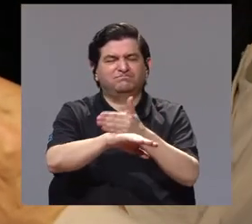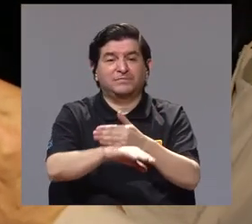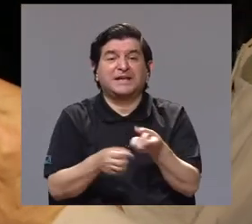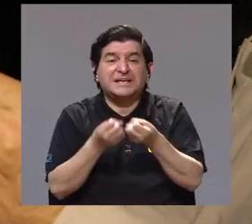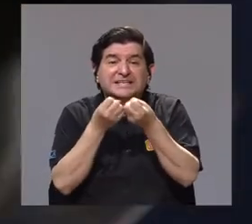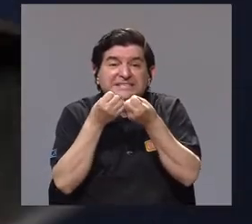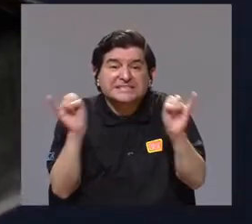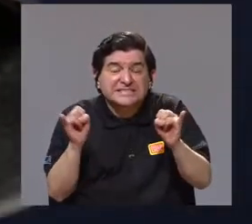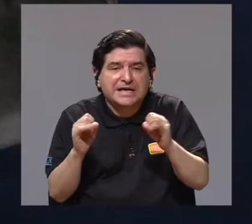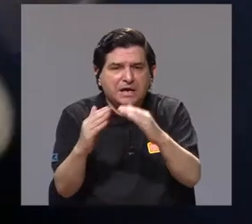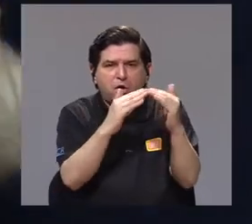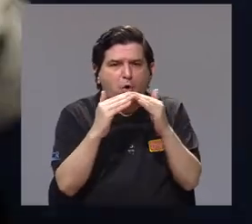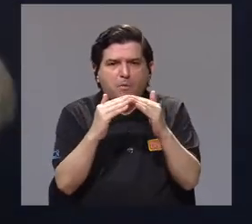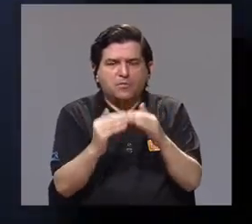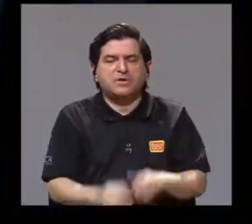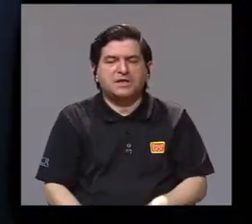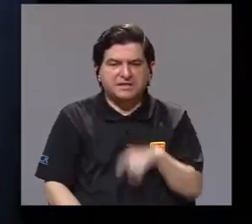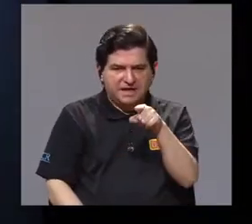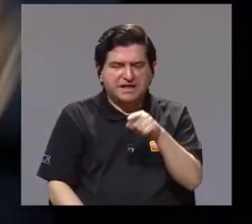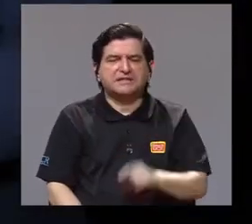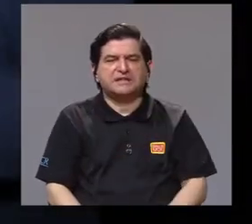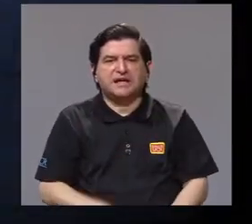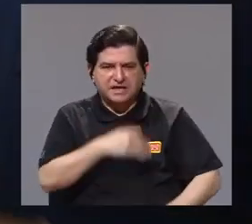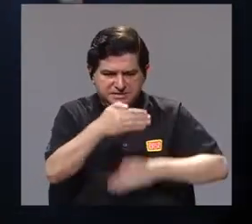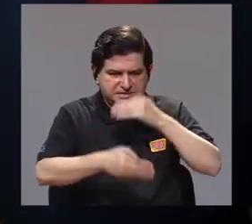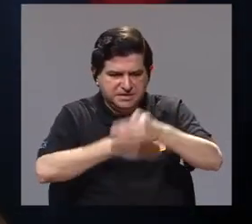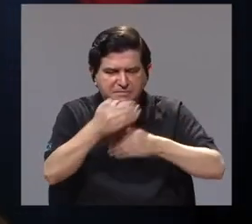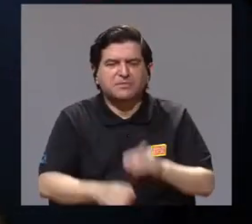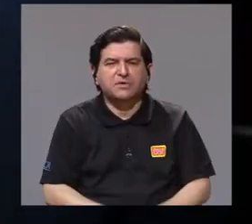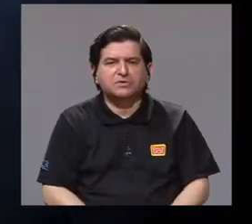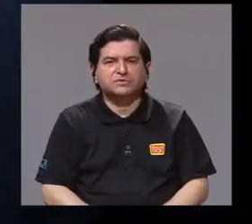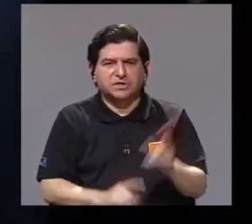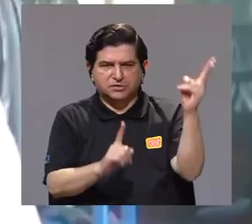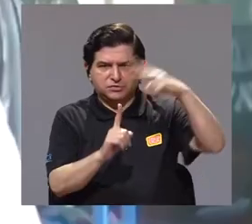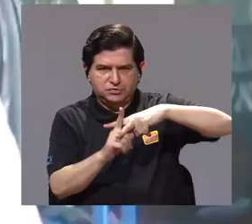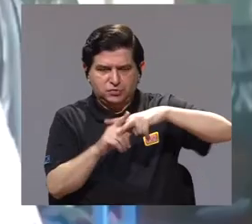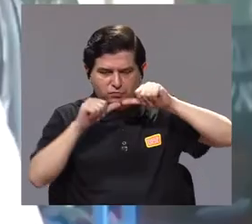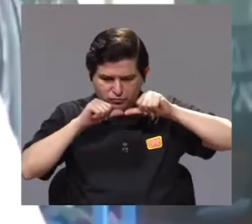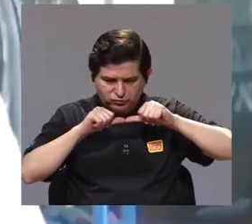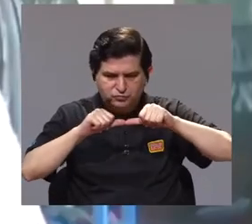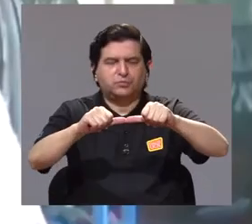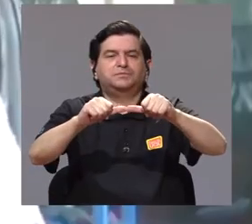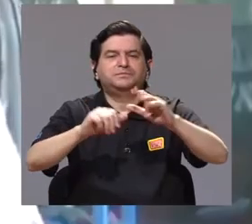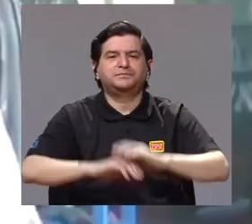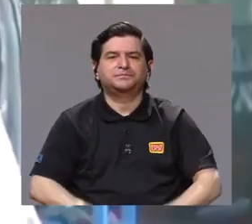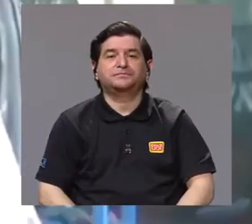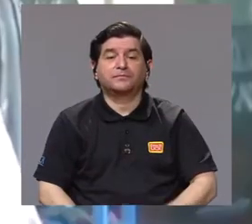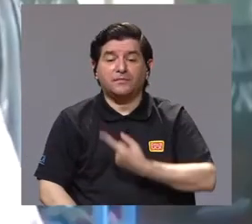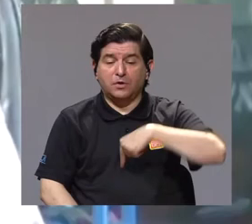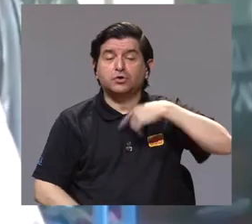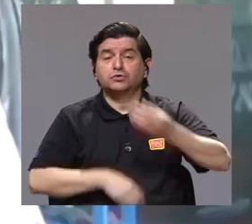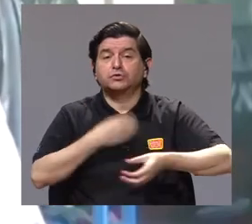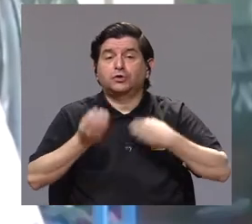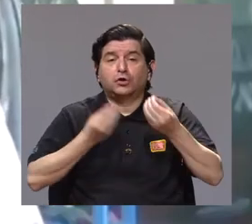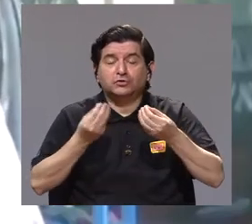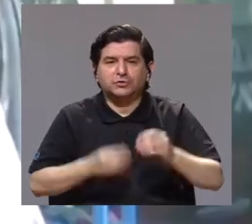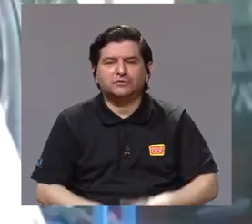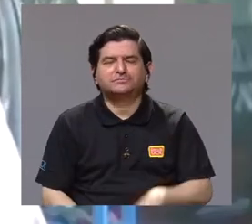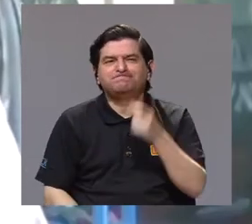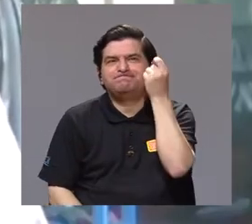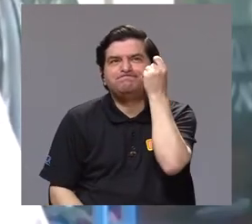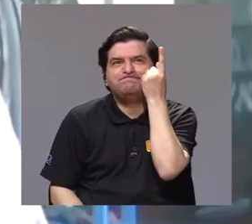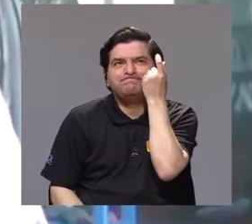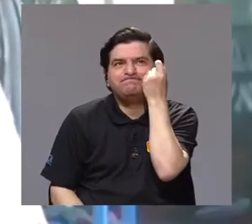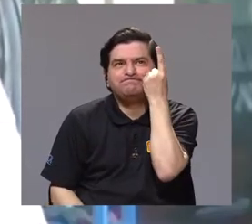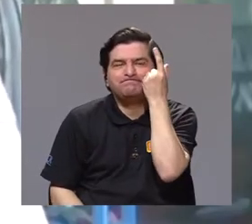se gana mucho si la comunidad no se empodera realmente de esos proyectos y los continúa. Entonces, lo que hemos hecho